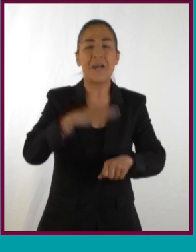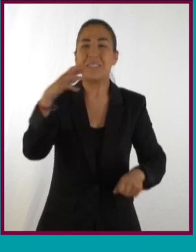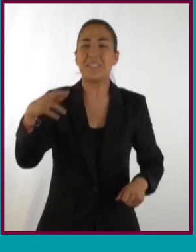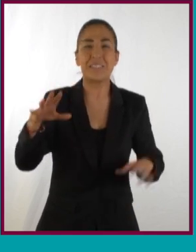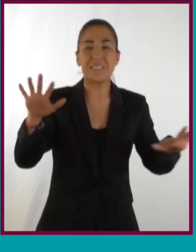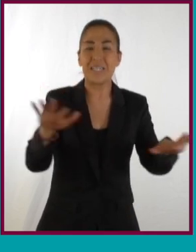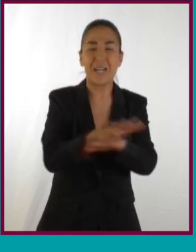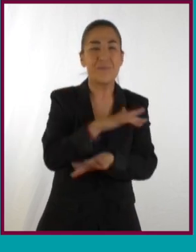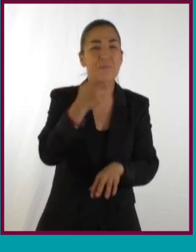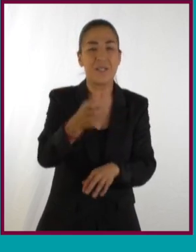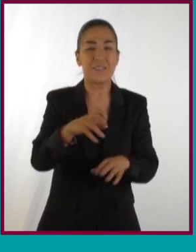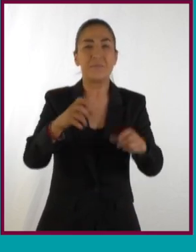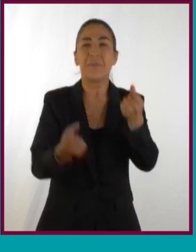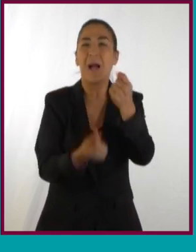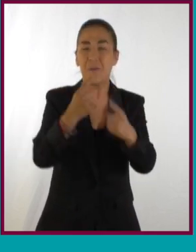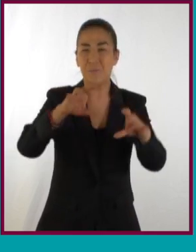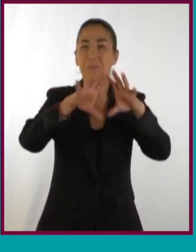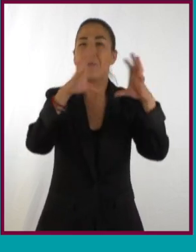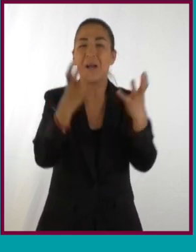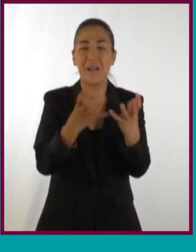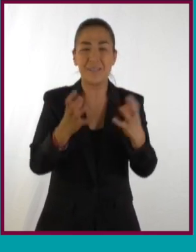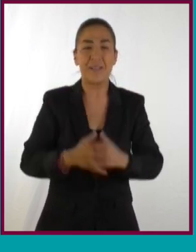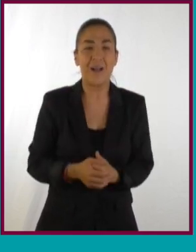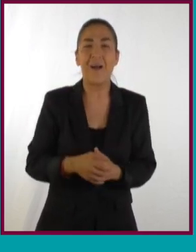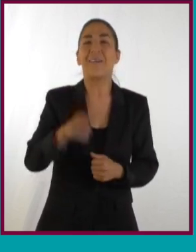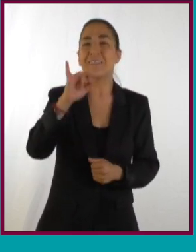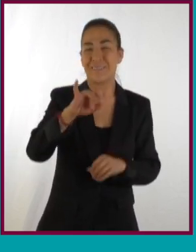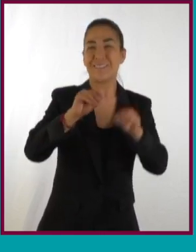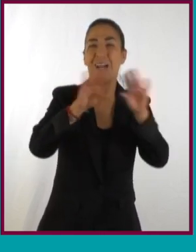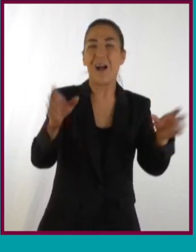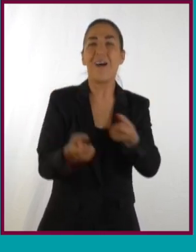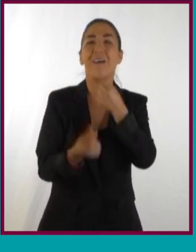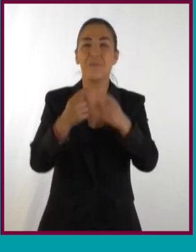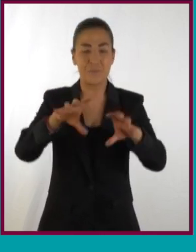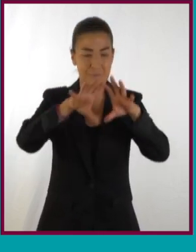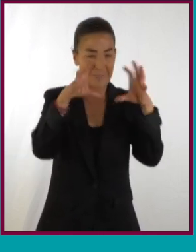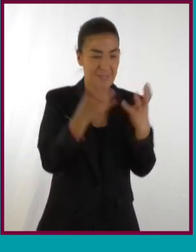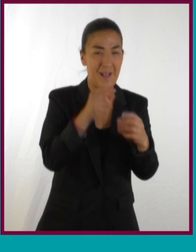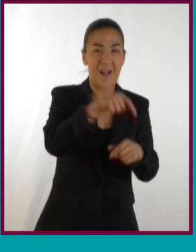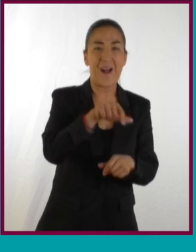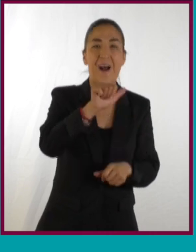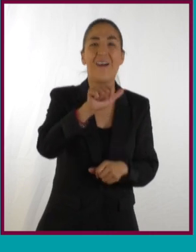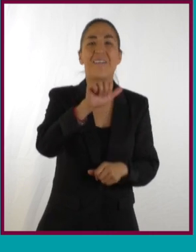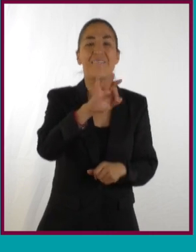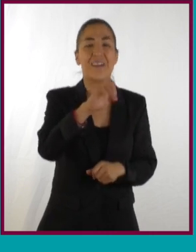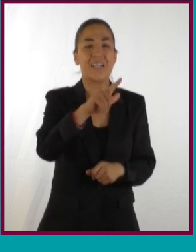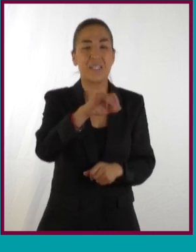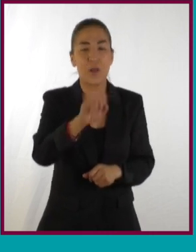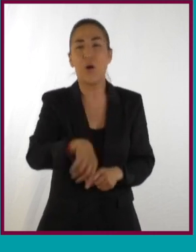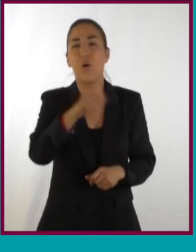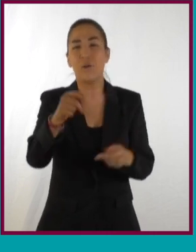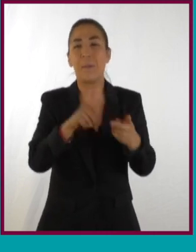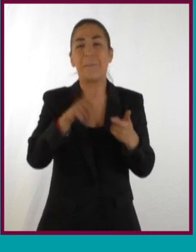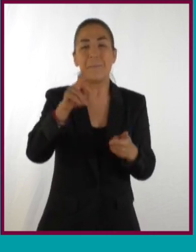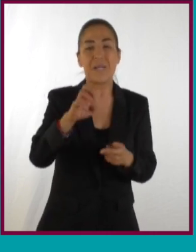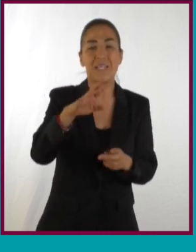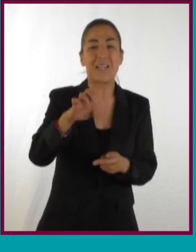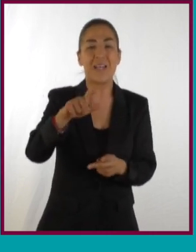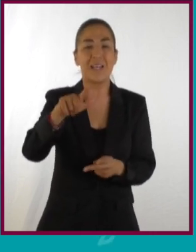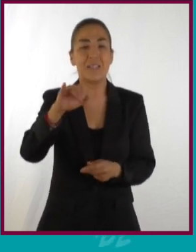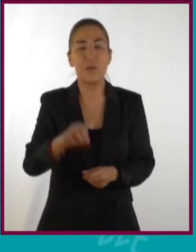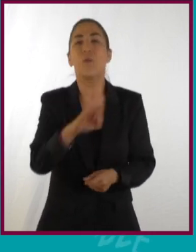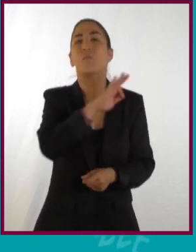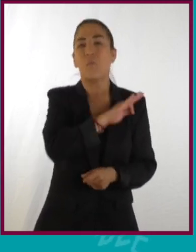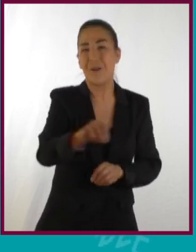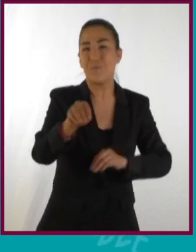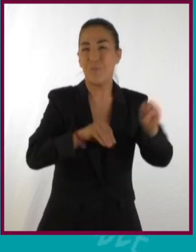la velocidad cambiante de algunos planetas. ¡Claro! Pues es que a veces los planetas están en el apelio y otros en el